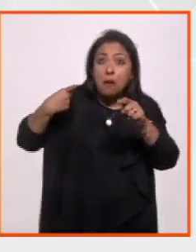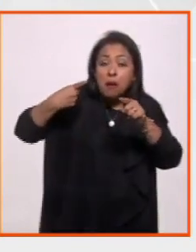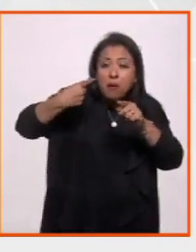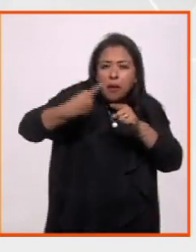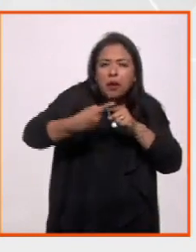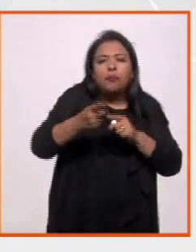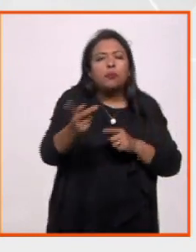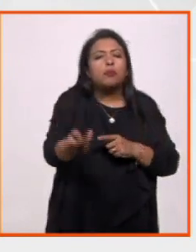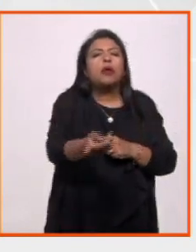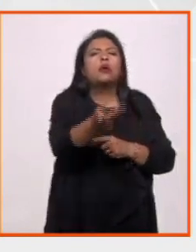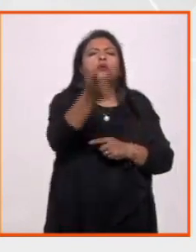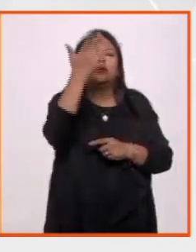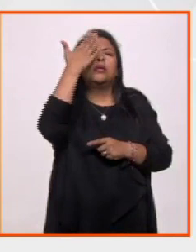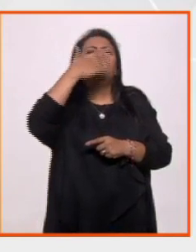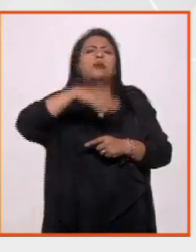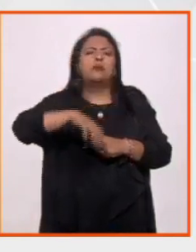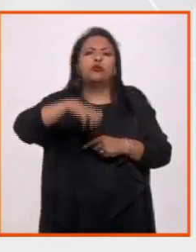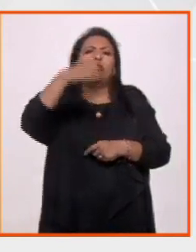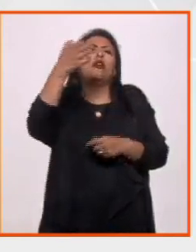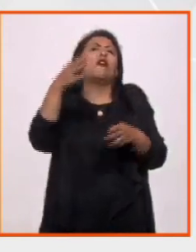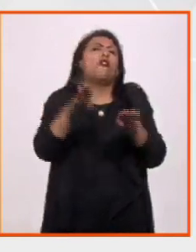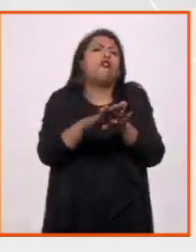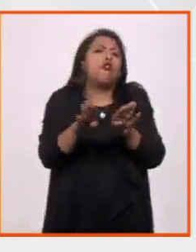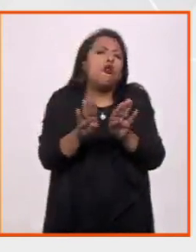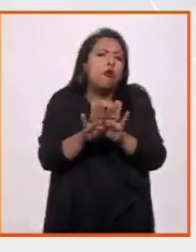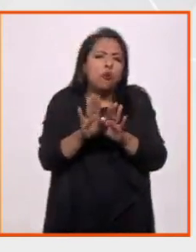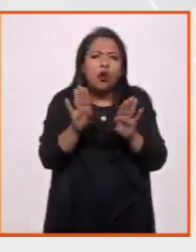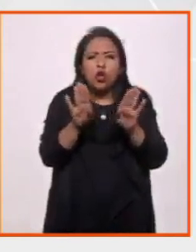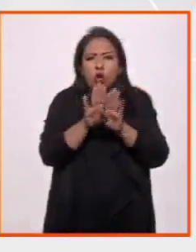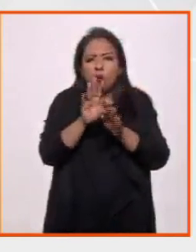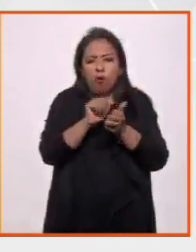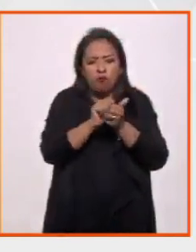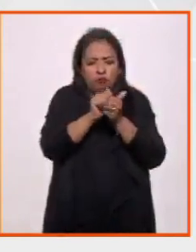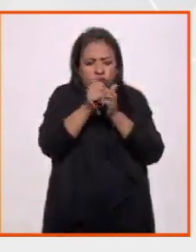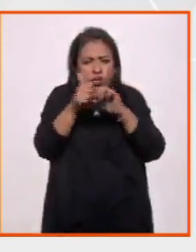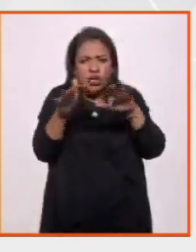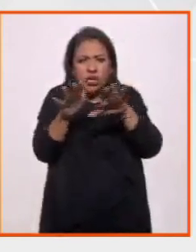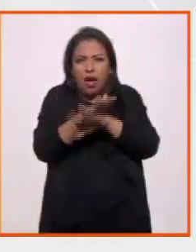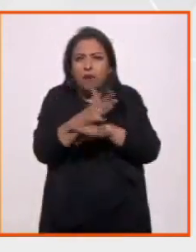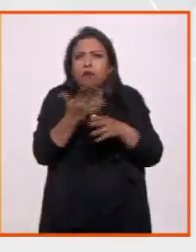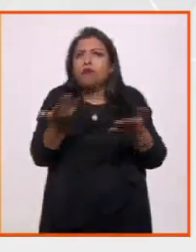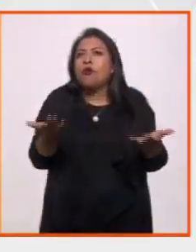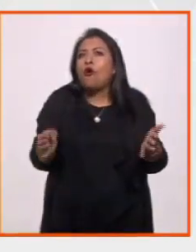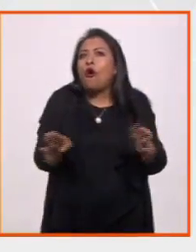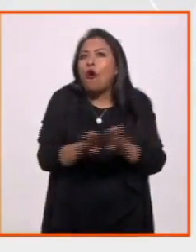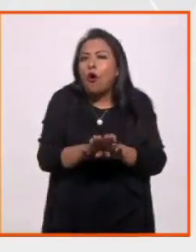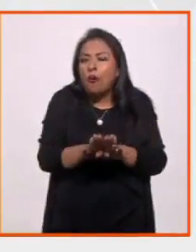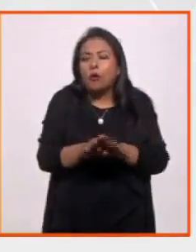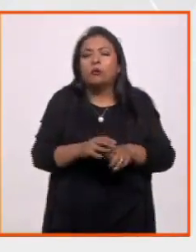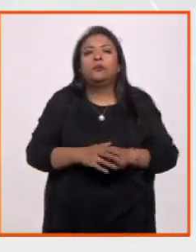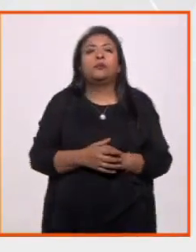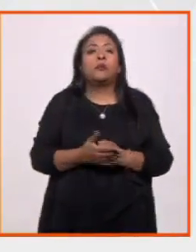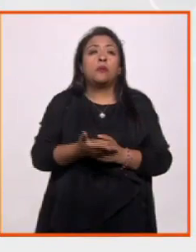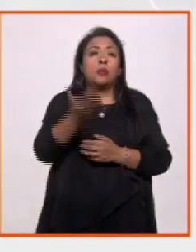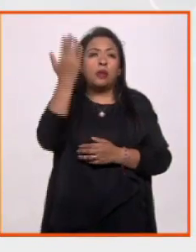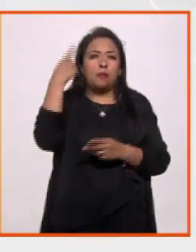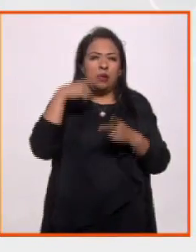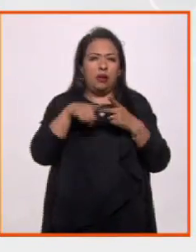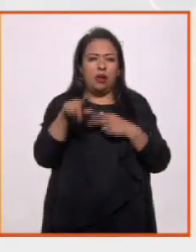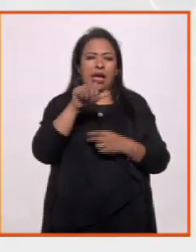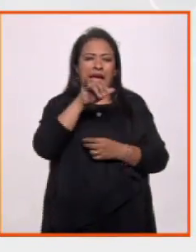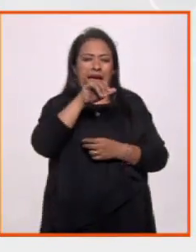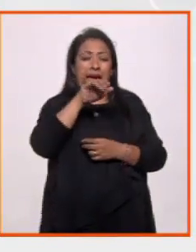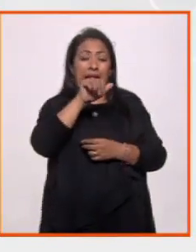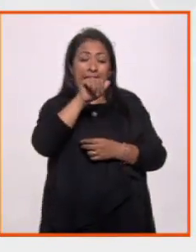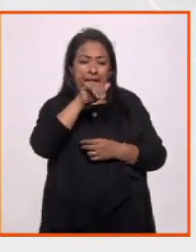¿cómo sabemos que tiene esa edad? ¿Y cómo se dieron sus principales transformaciones? Desde el principio Einstein se dio cuenta